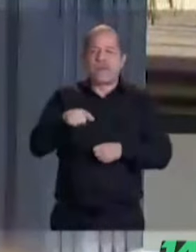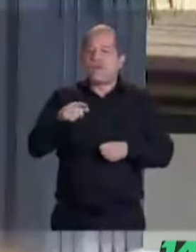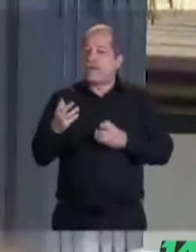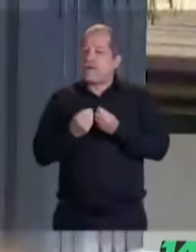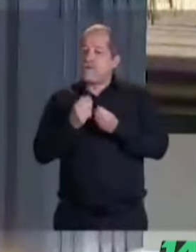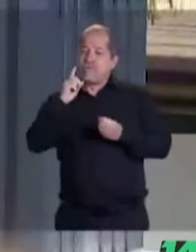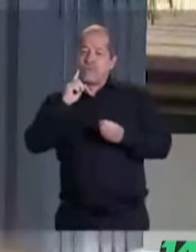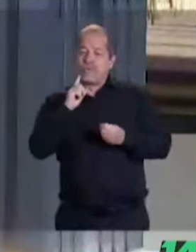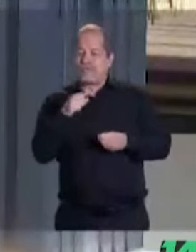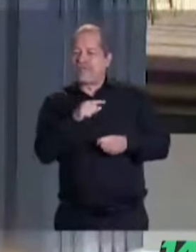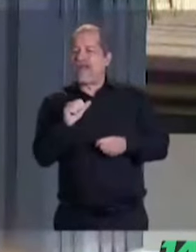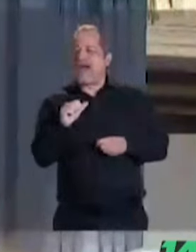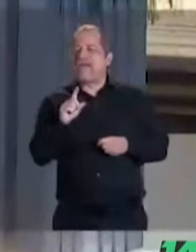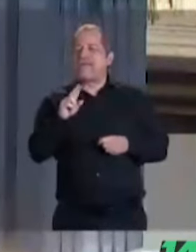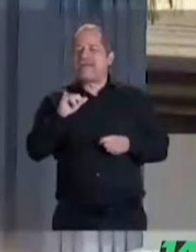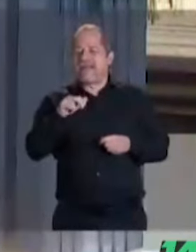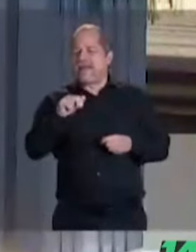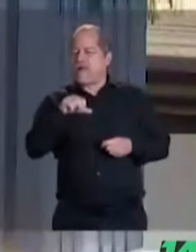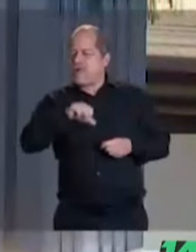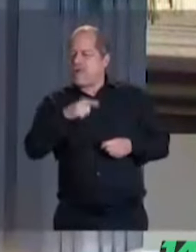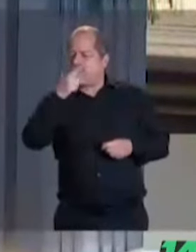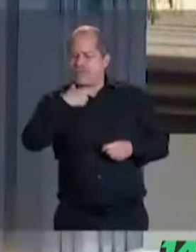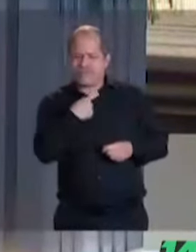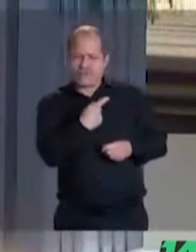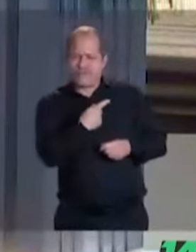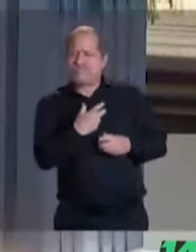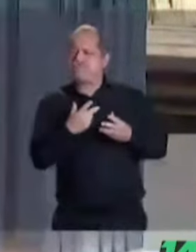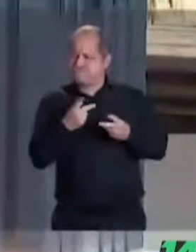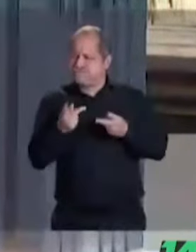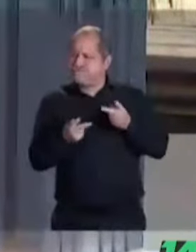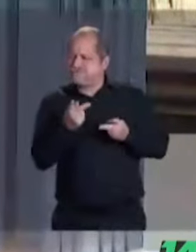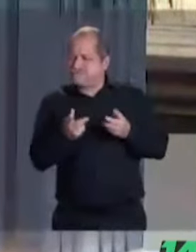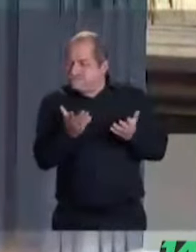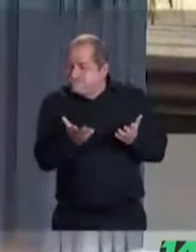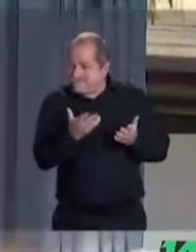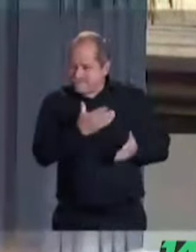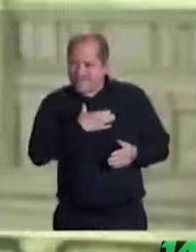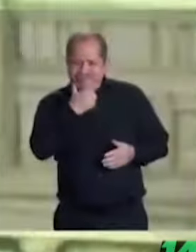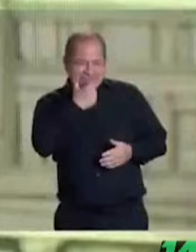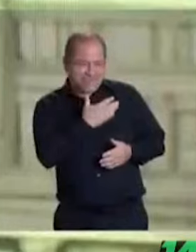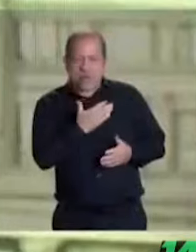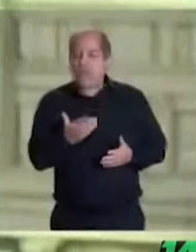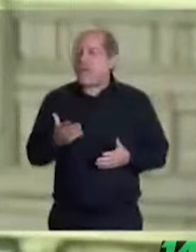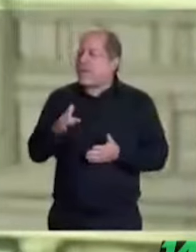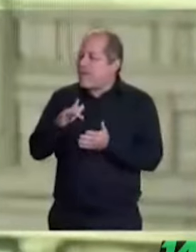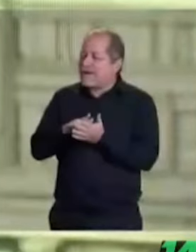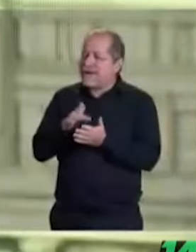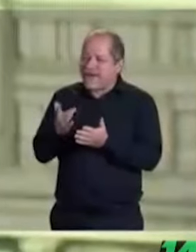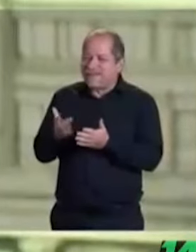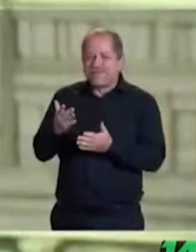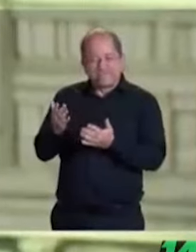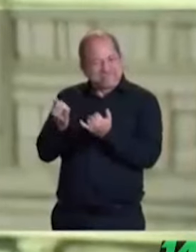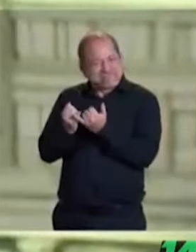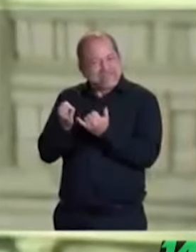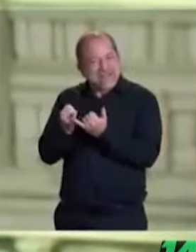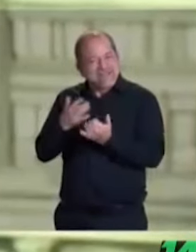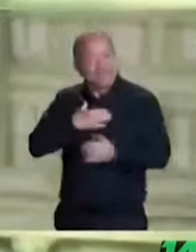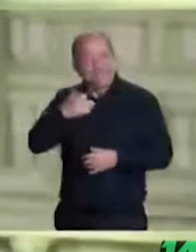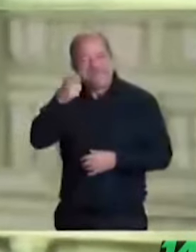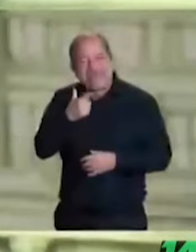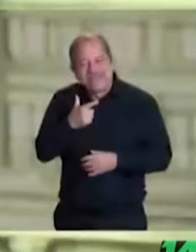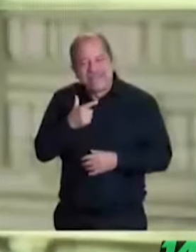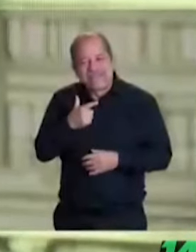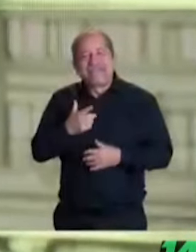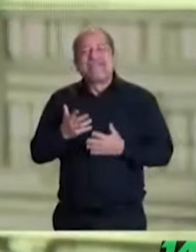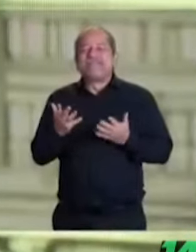gusto de moderar esta noche. Adriana, ¿cómo estás? Gracias, gracias Alejandro Cacho, igualmente. Buenas noches, es un enorme